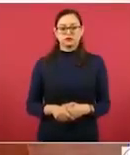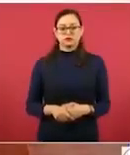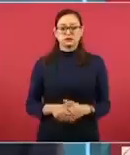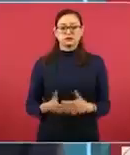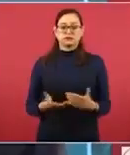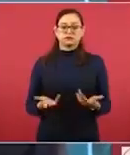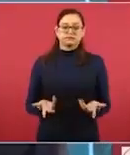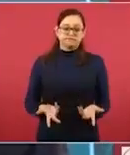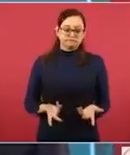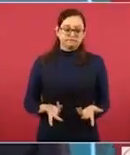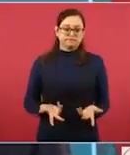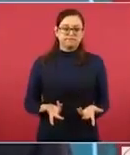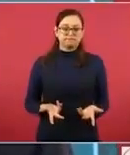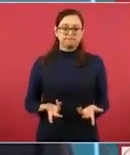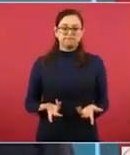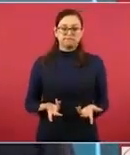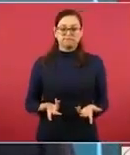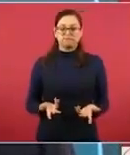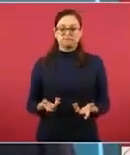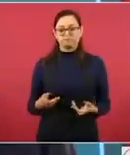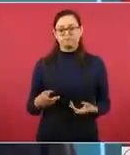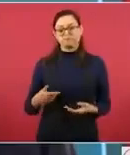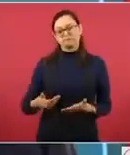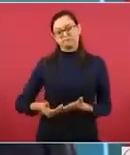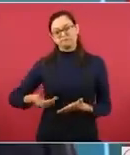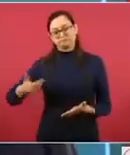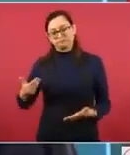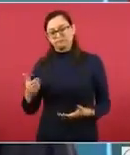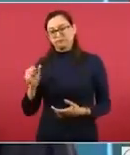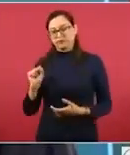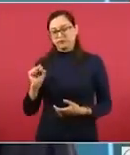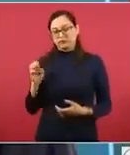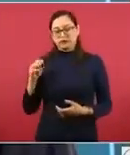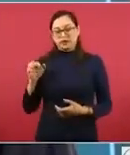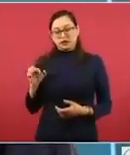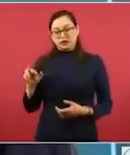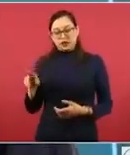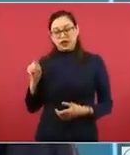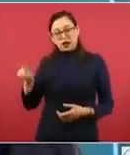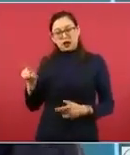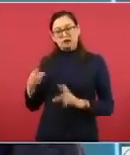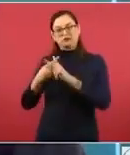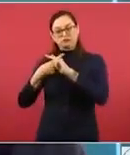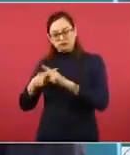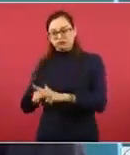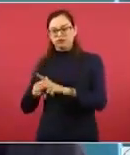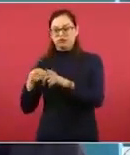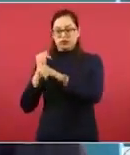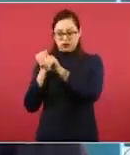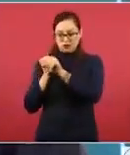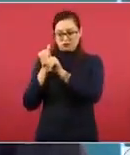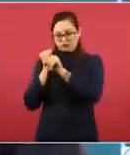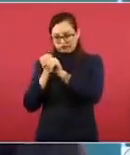la Secretaría de Marina de México llevó a cabo